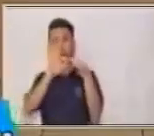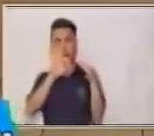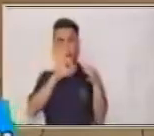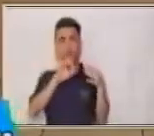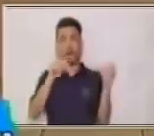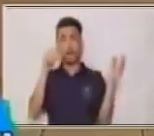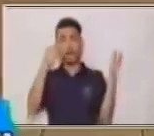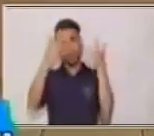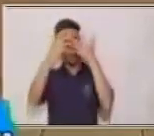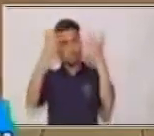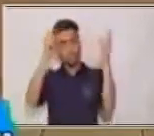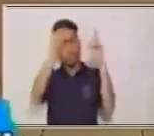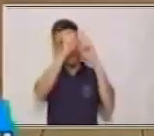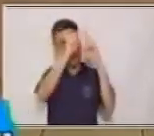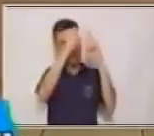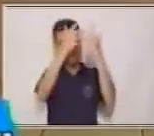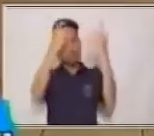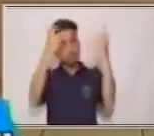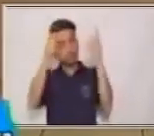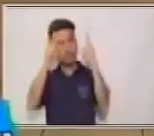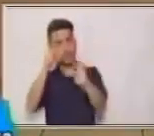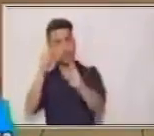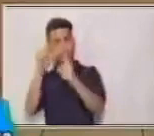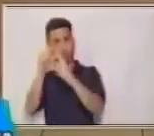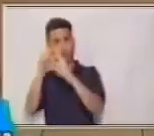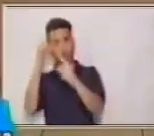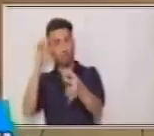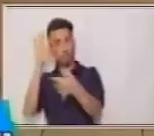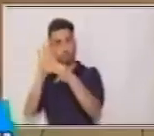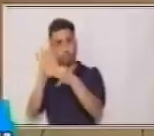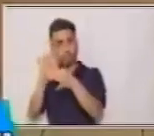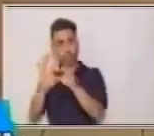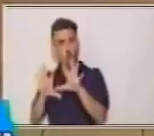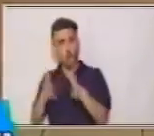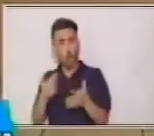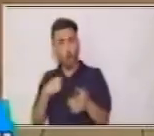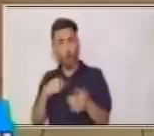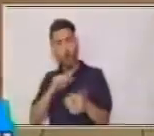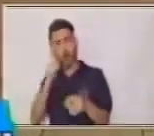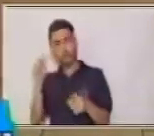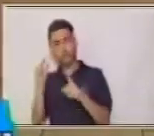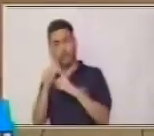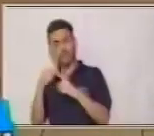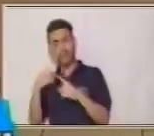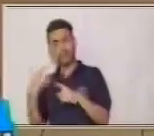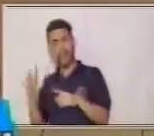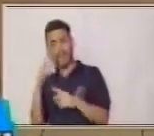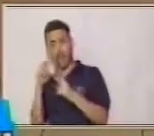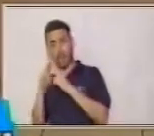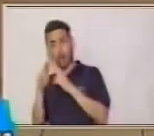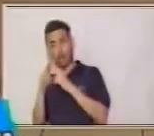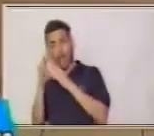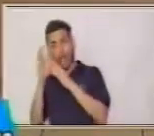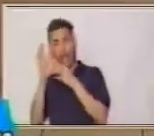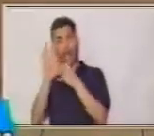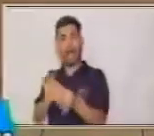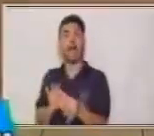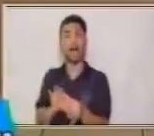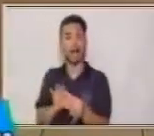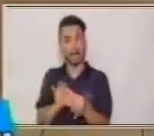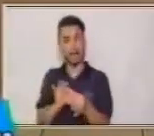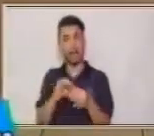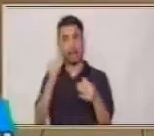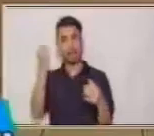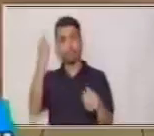que es más práctica para nosotros, más común. Y nosotros podemos entender más rápido el contenido.